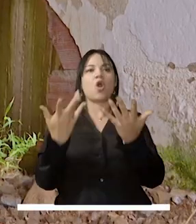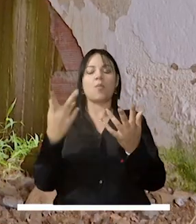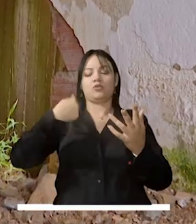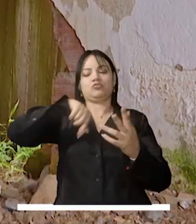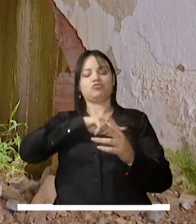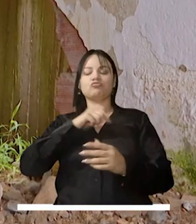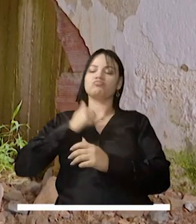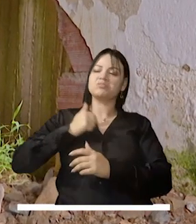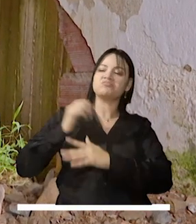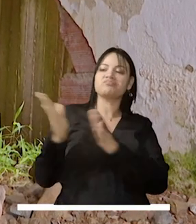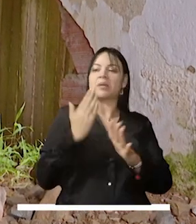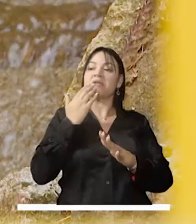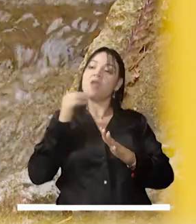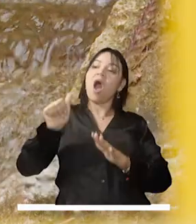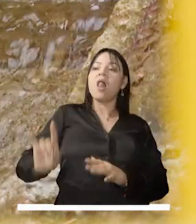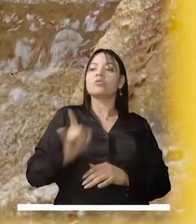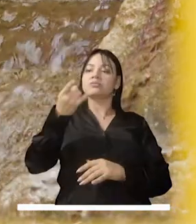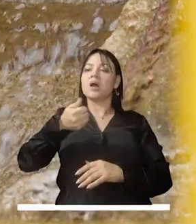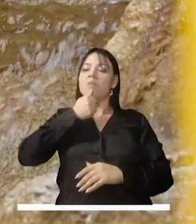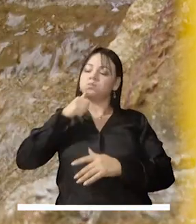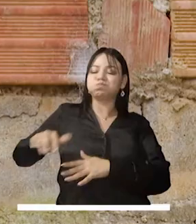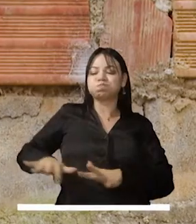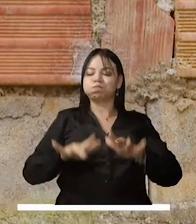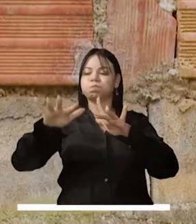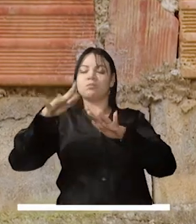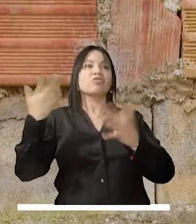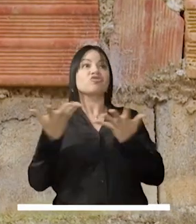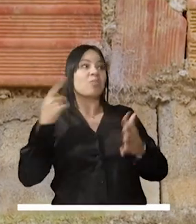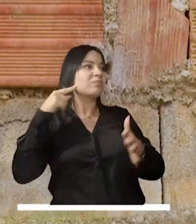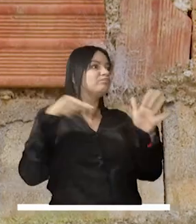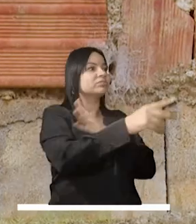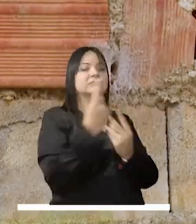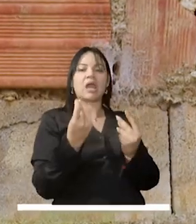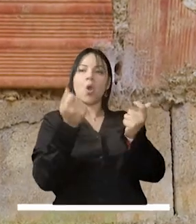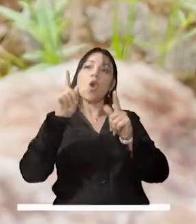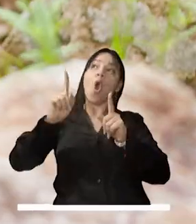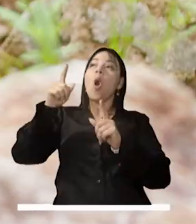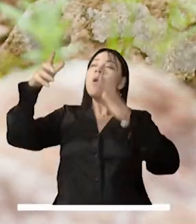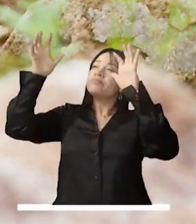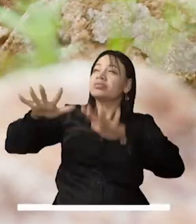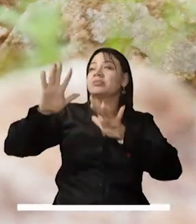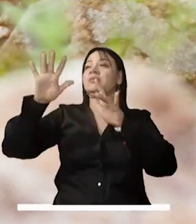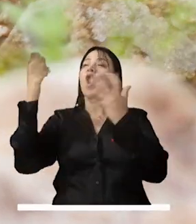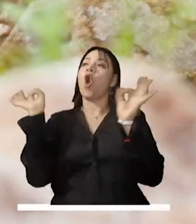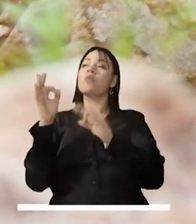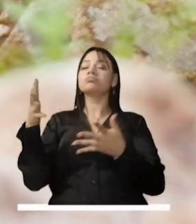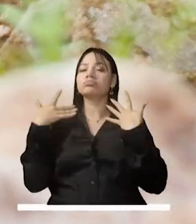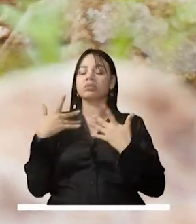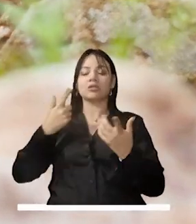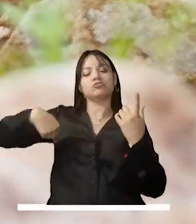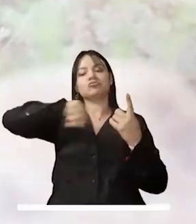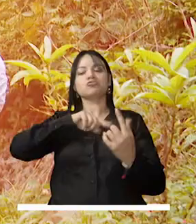la gestión de riesgo, como las rutas de evacuación, por ejemplo, como la adaptación y mitigación del cambio climático dentro de